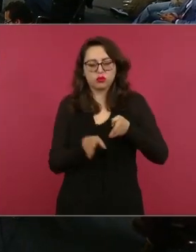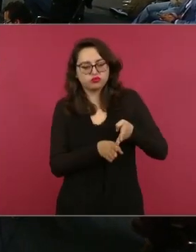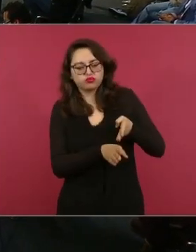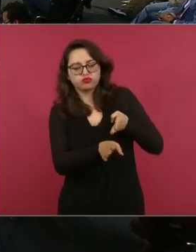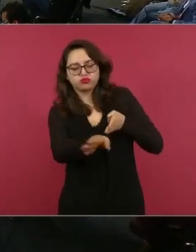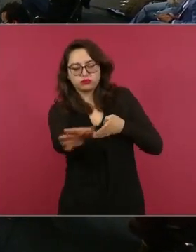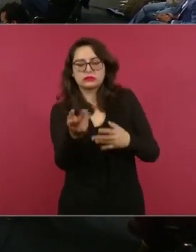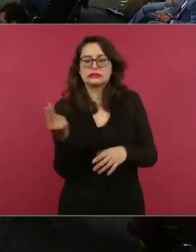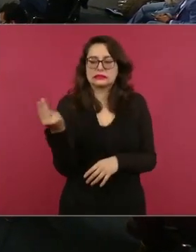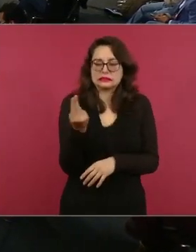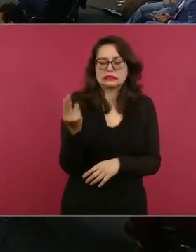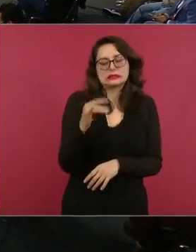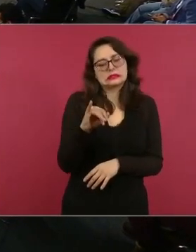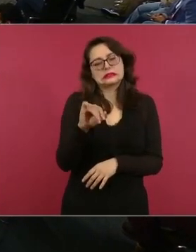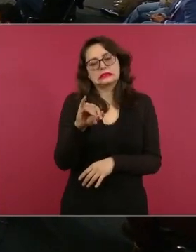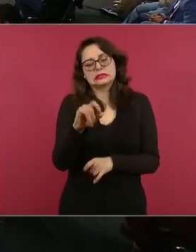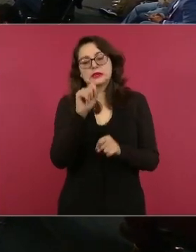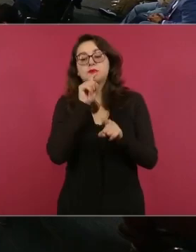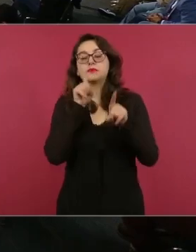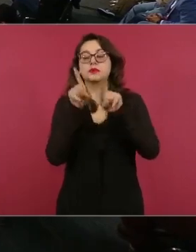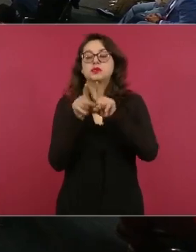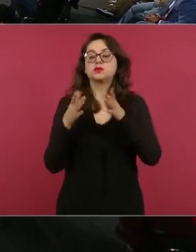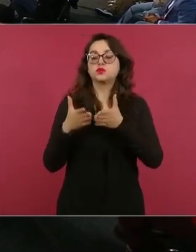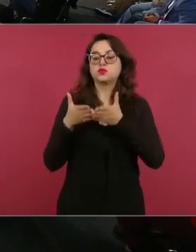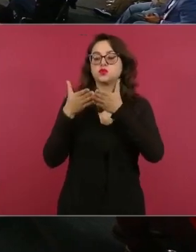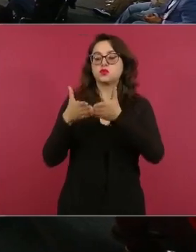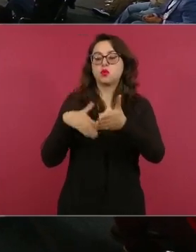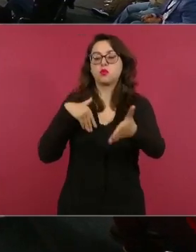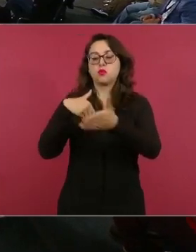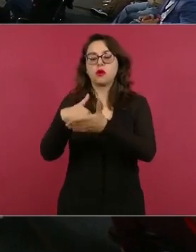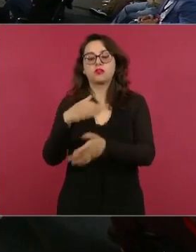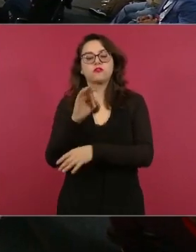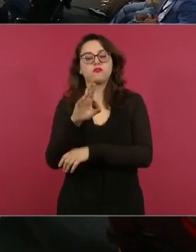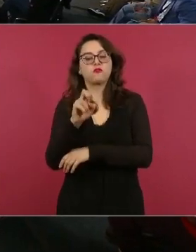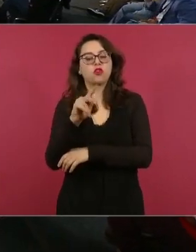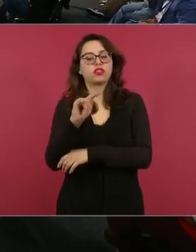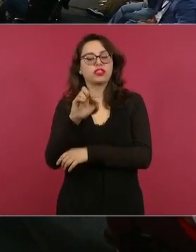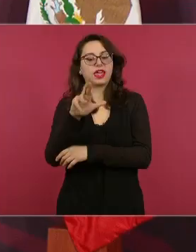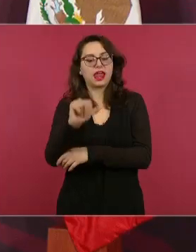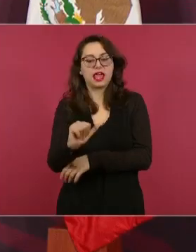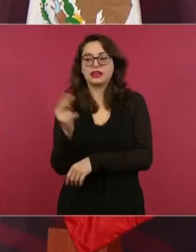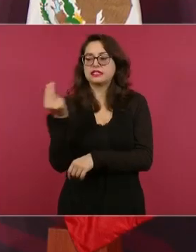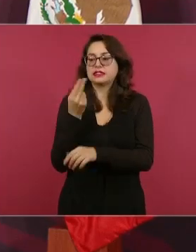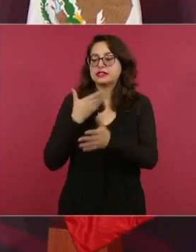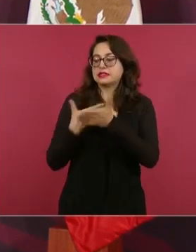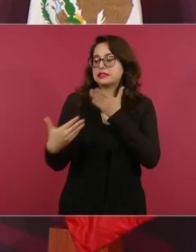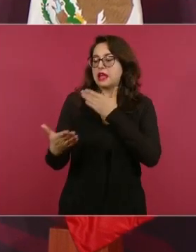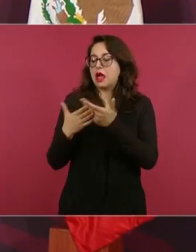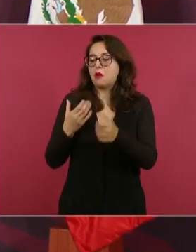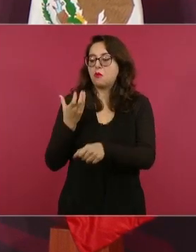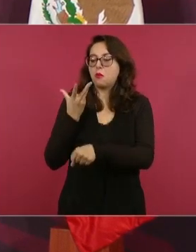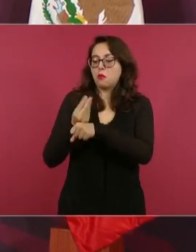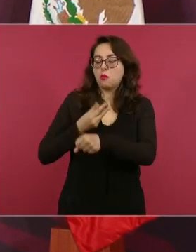del puerto de frontera y el desasolve